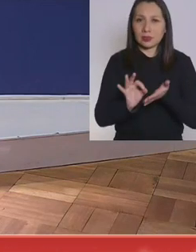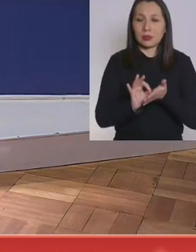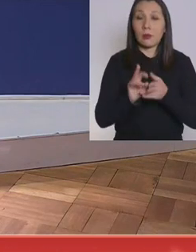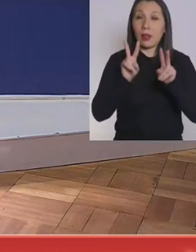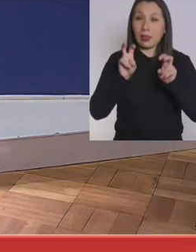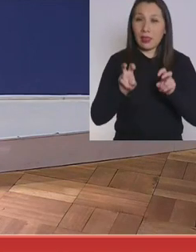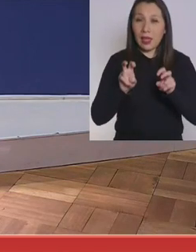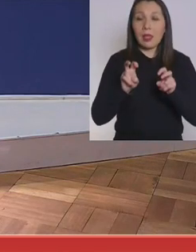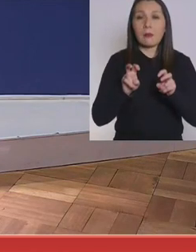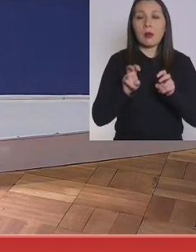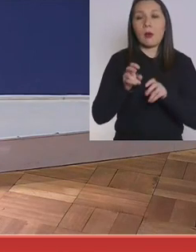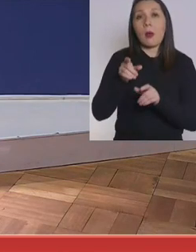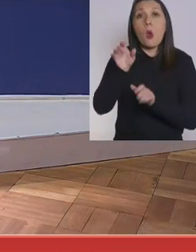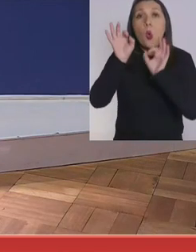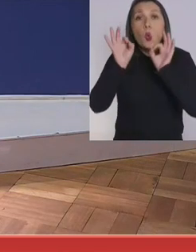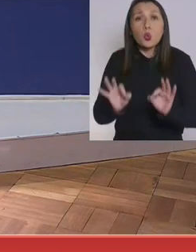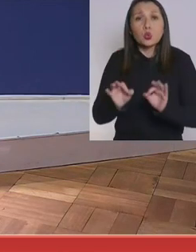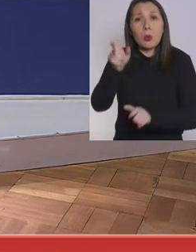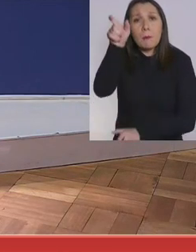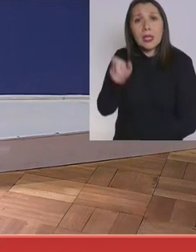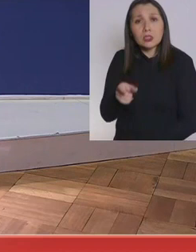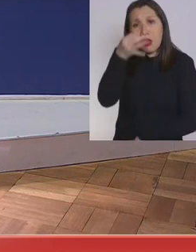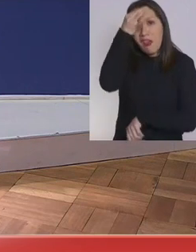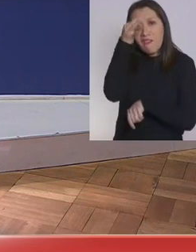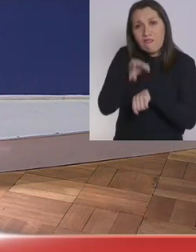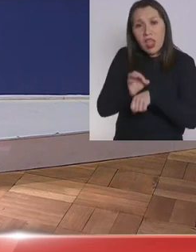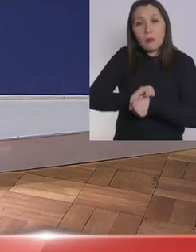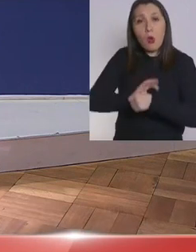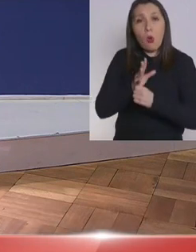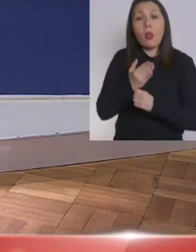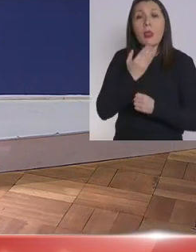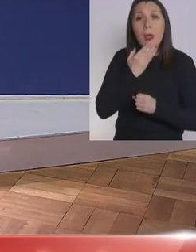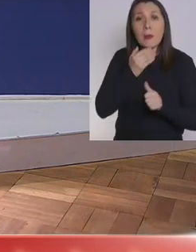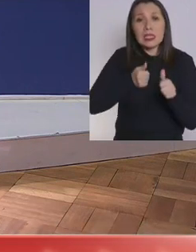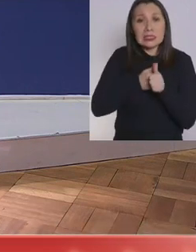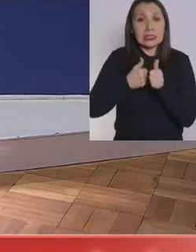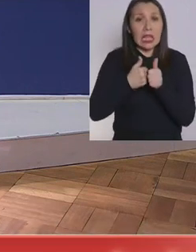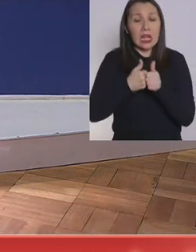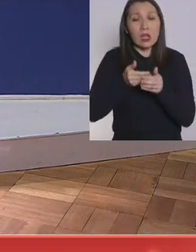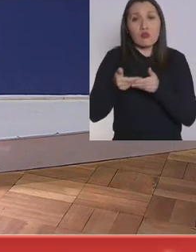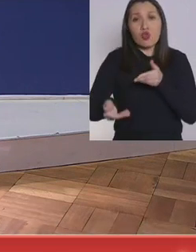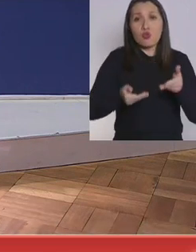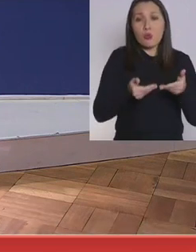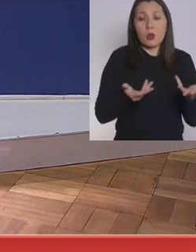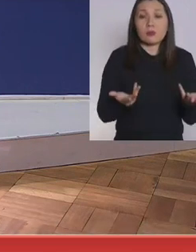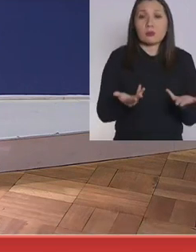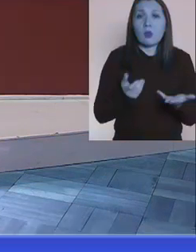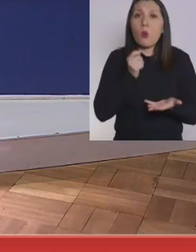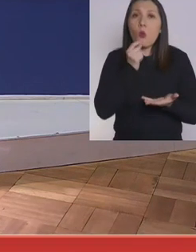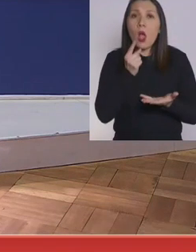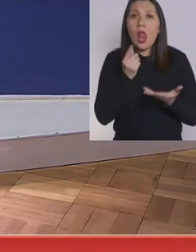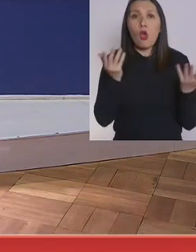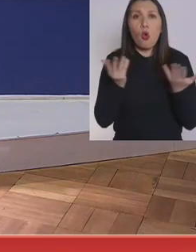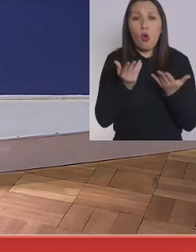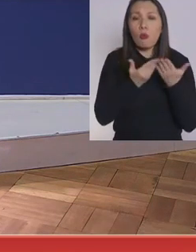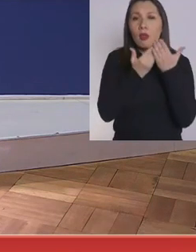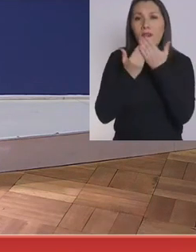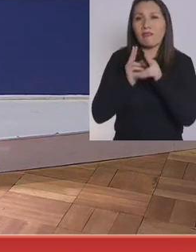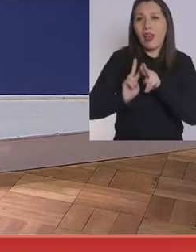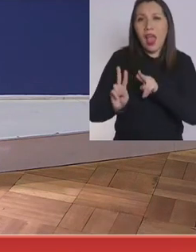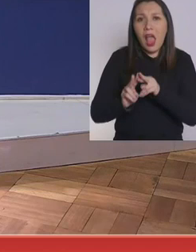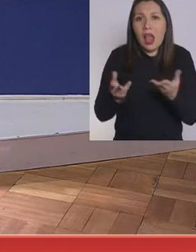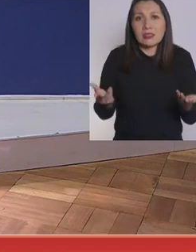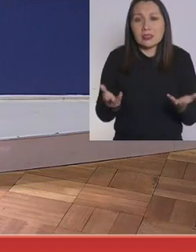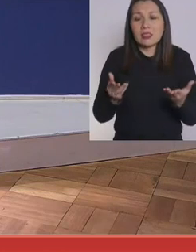puntuales de enfermos COVID-19 y los contactos estrechos, ¿qué mecanismos se está estudiando?